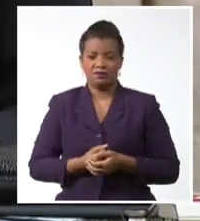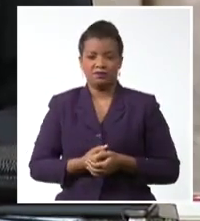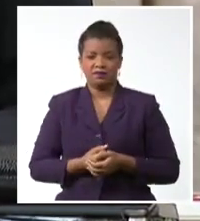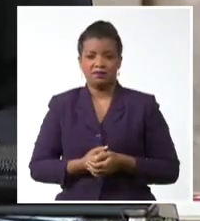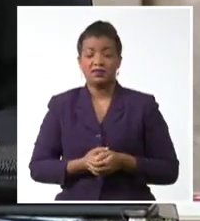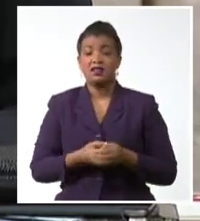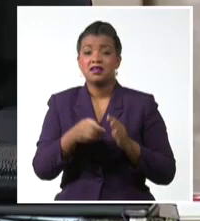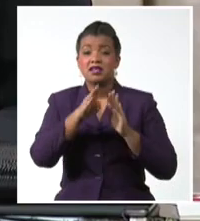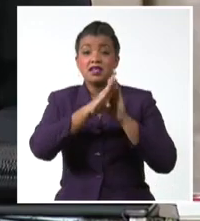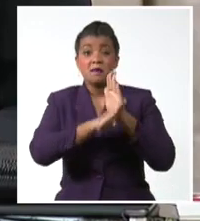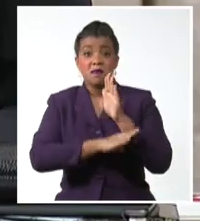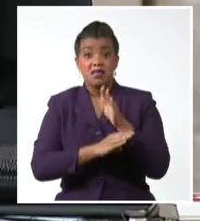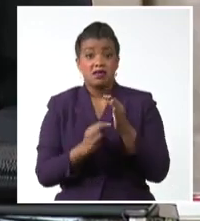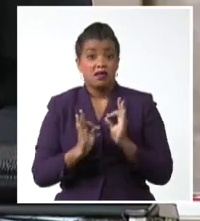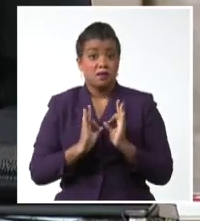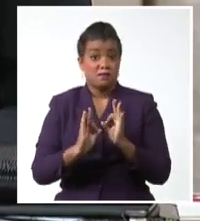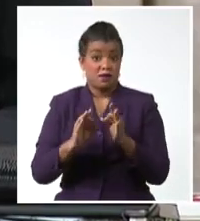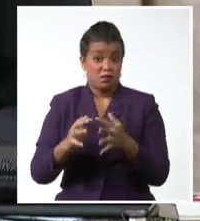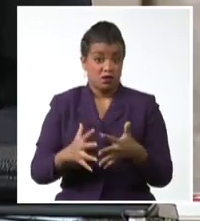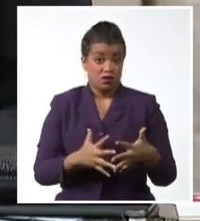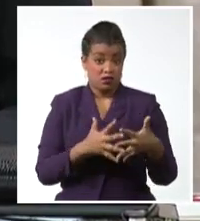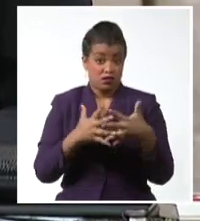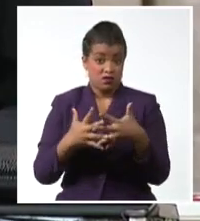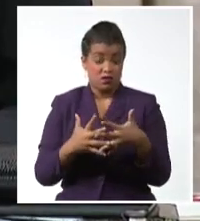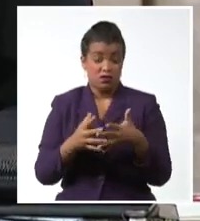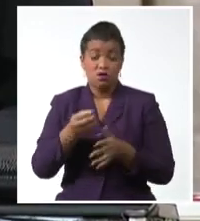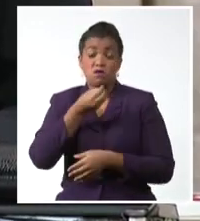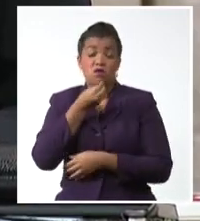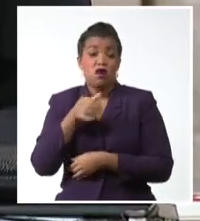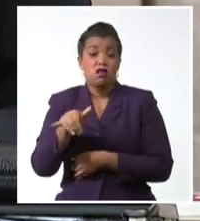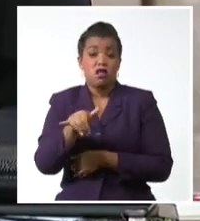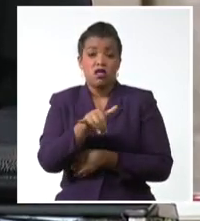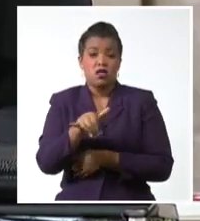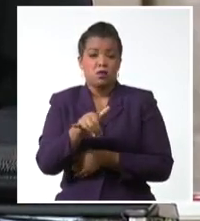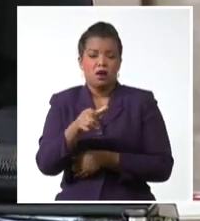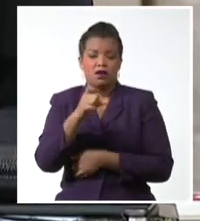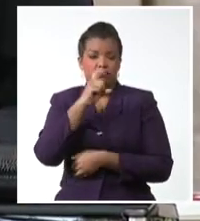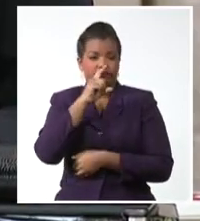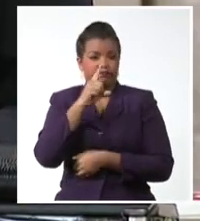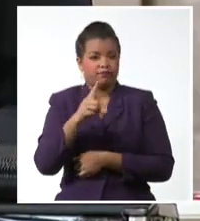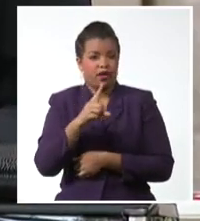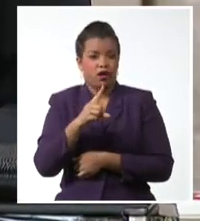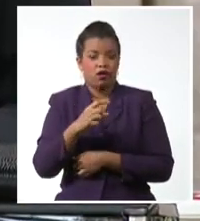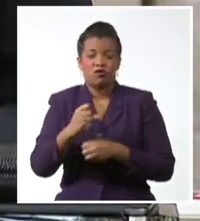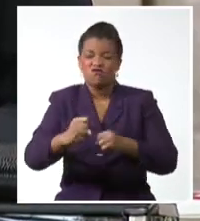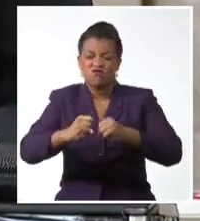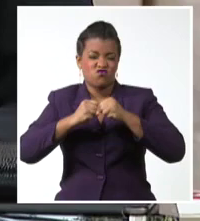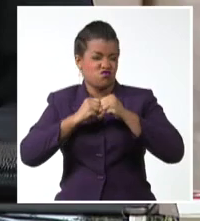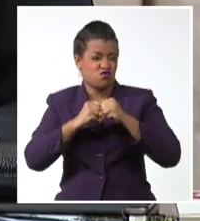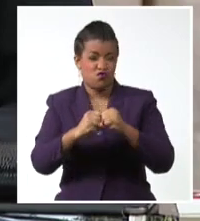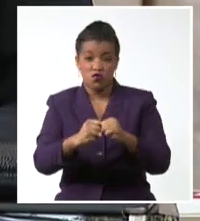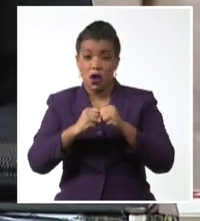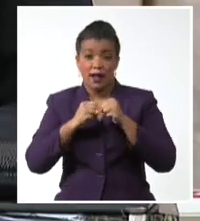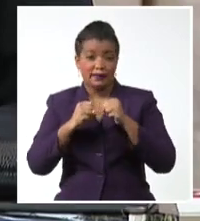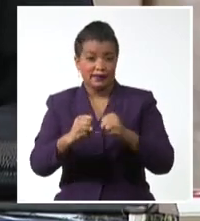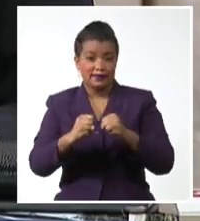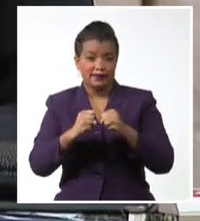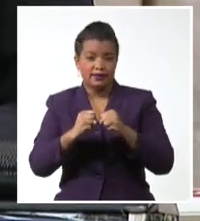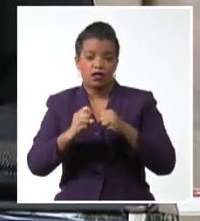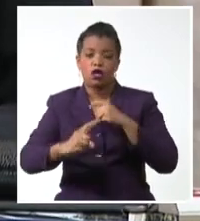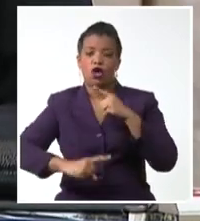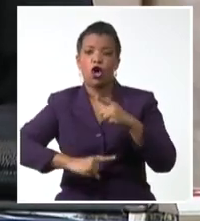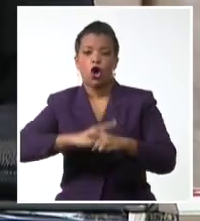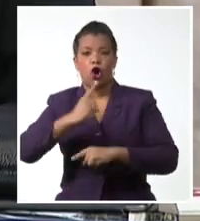de ese brutal asedio podría calificar como un alto de sevicia de crueldad extrema de barbarie humana